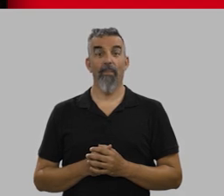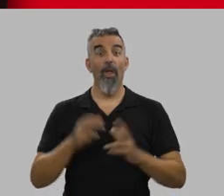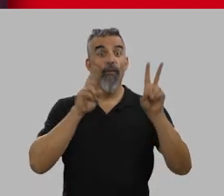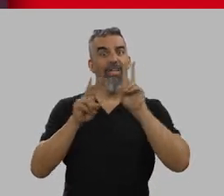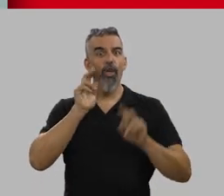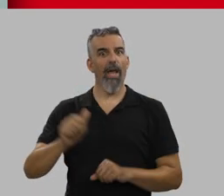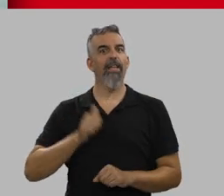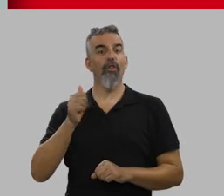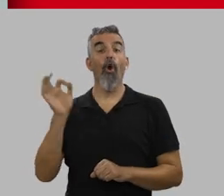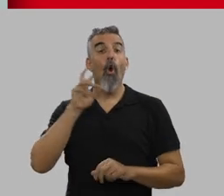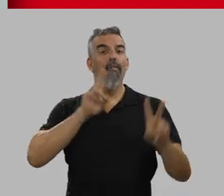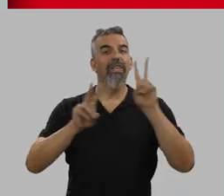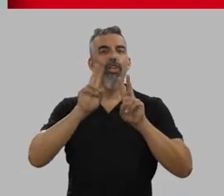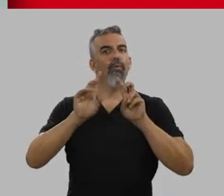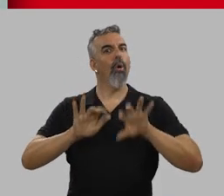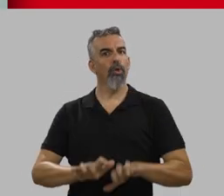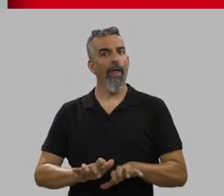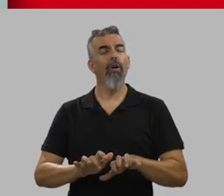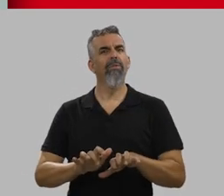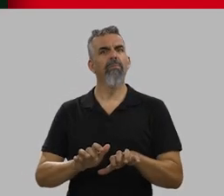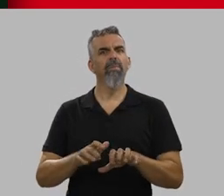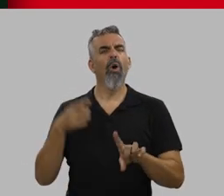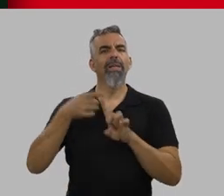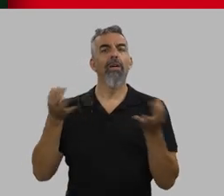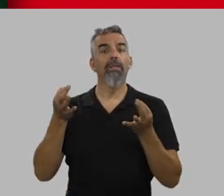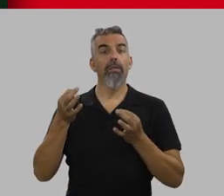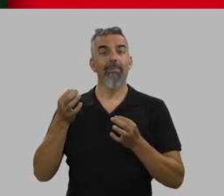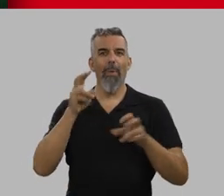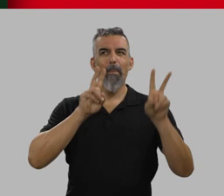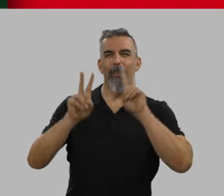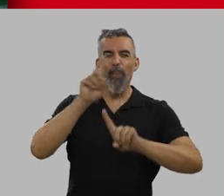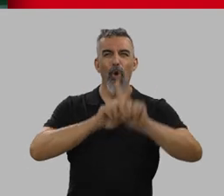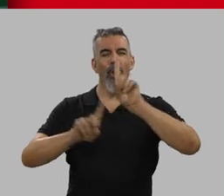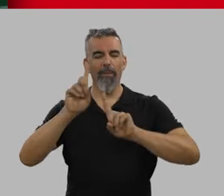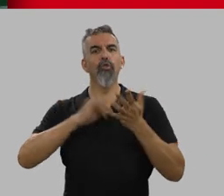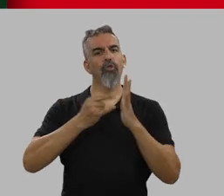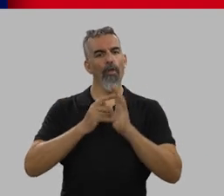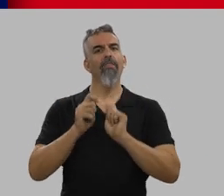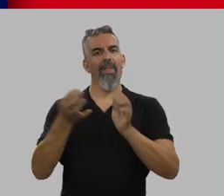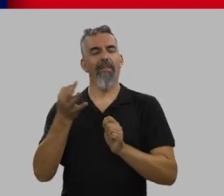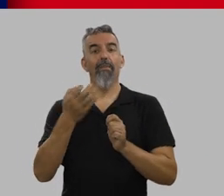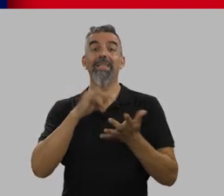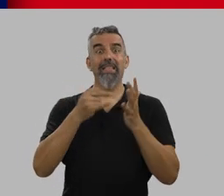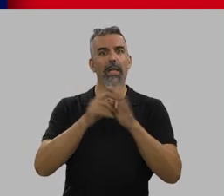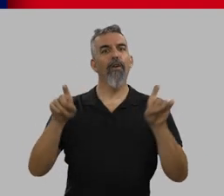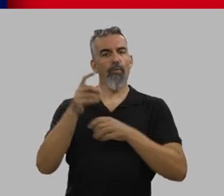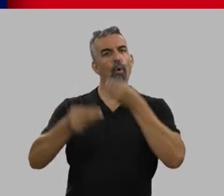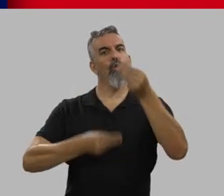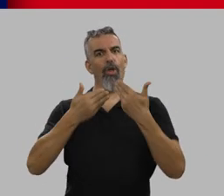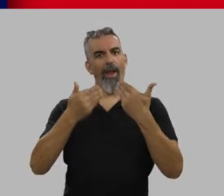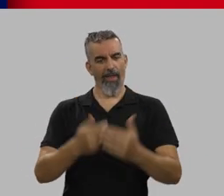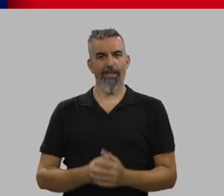La visión artificial o visión por computador trata de resolver problemas de percepción visual mediante el uso de sistemas